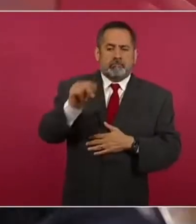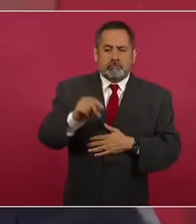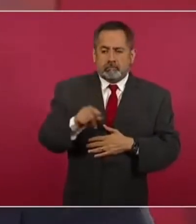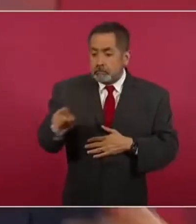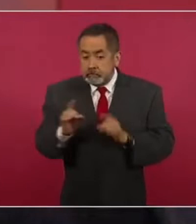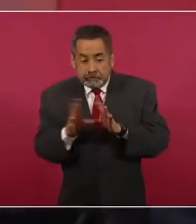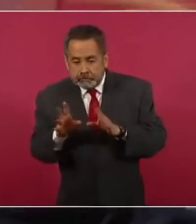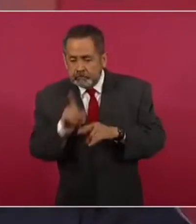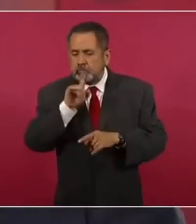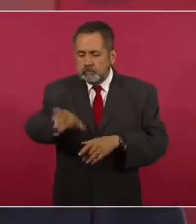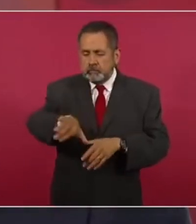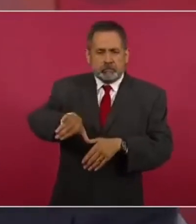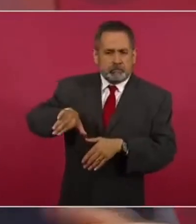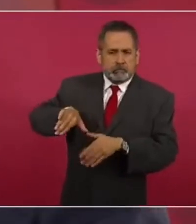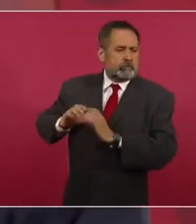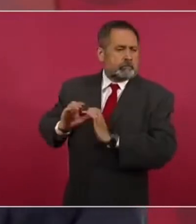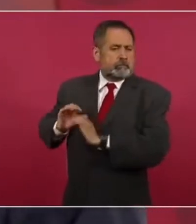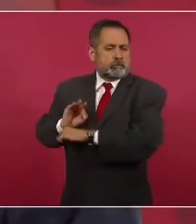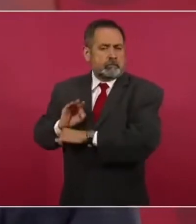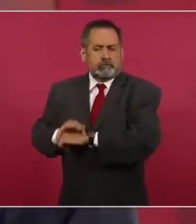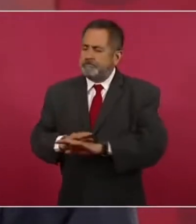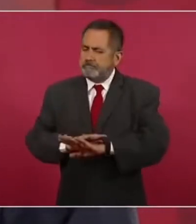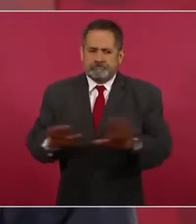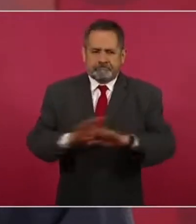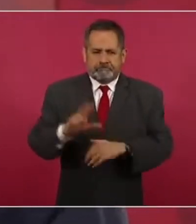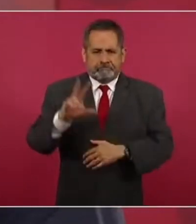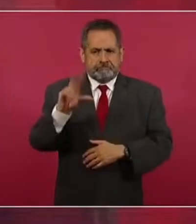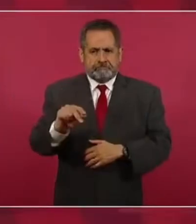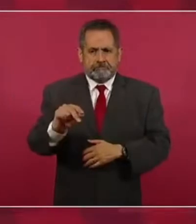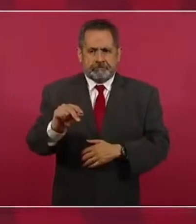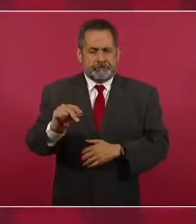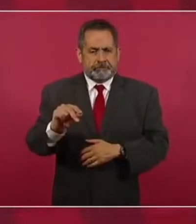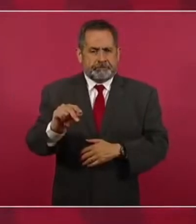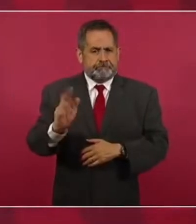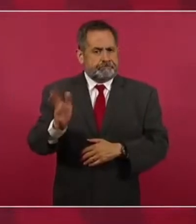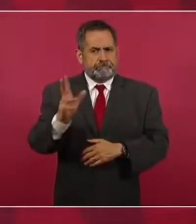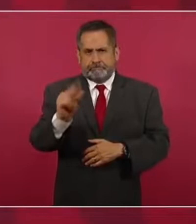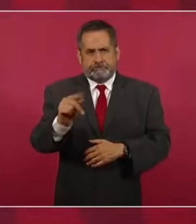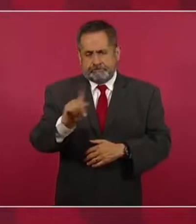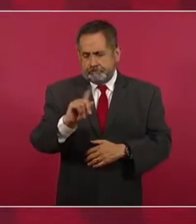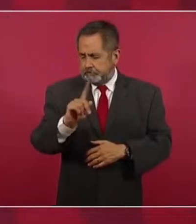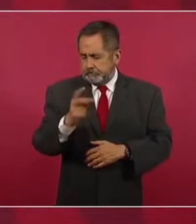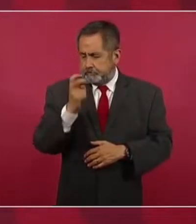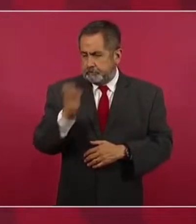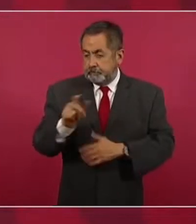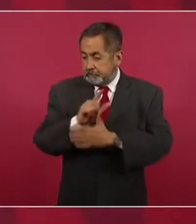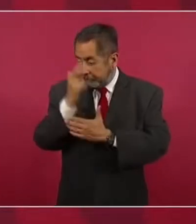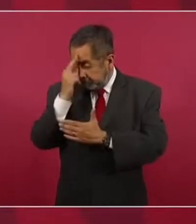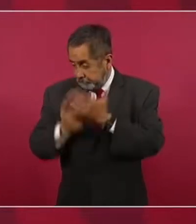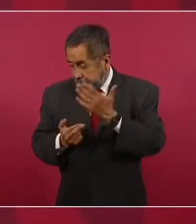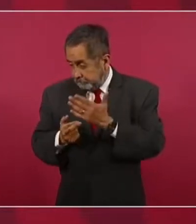ocultaban las cosas o se protegían a quienes cometían delitos,